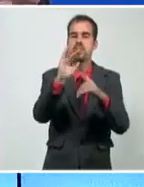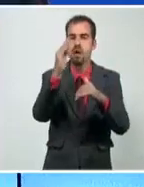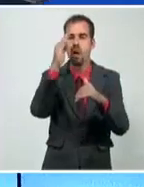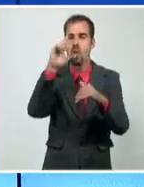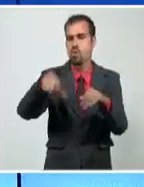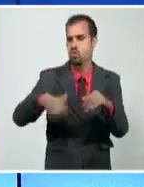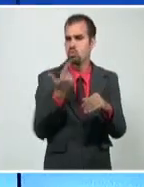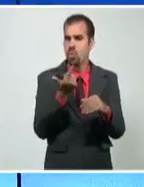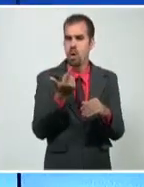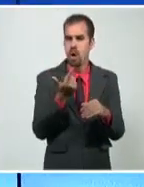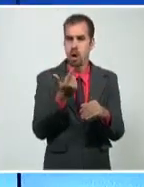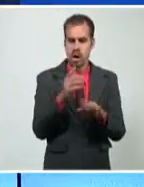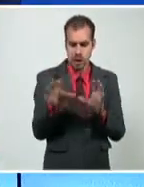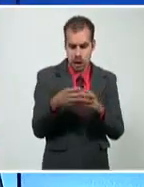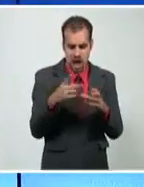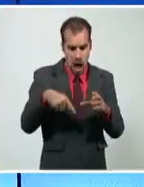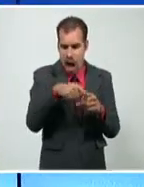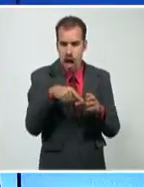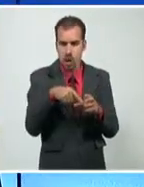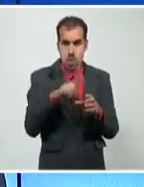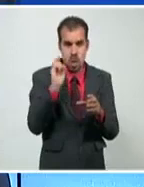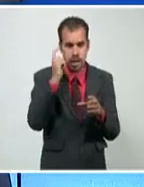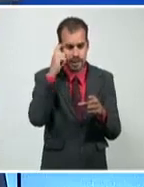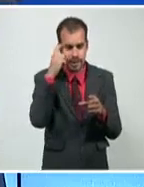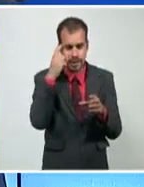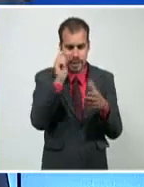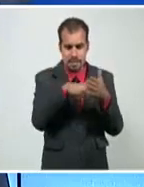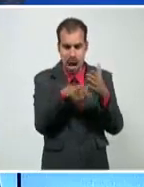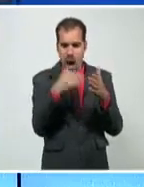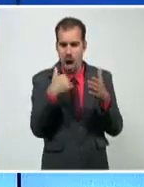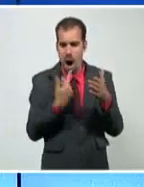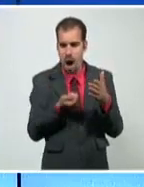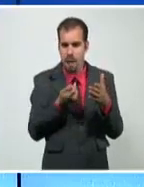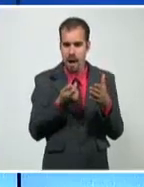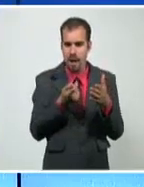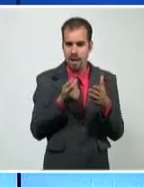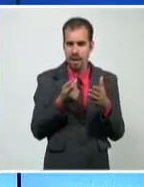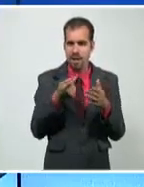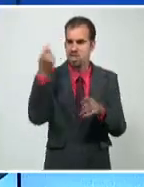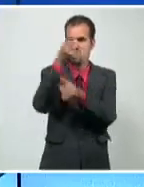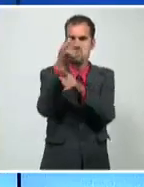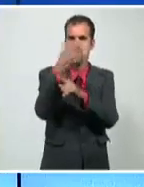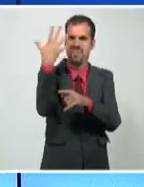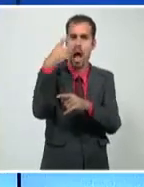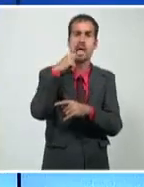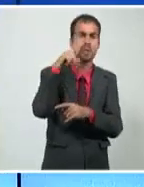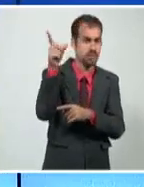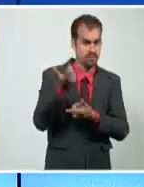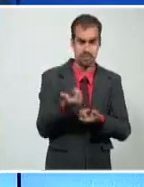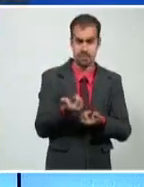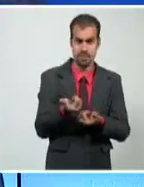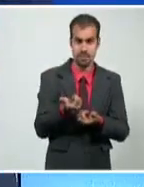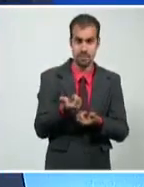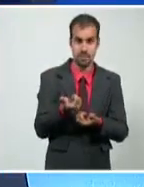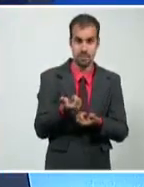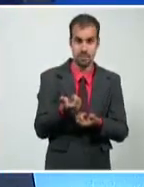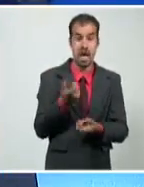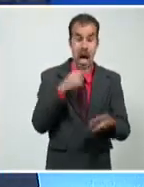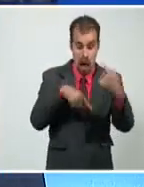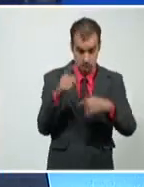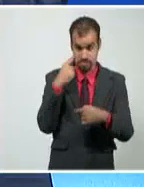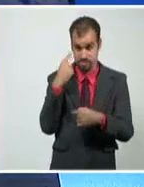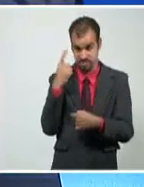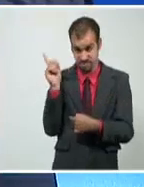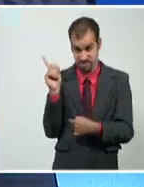trazan planes, se asesoran con personas que están en el exterior. Hace un rato, miren lo que les traigo, el blog Fake